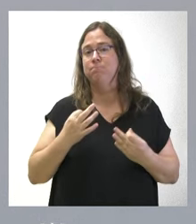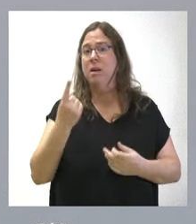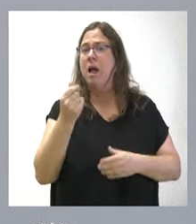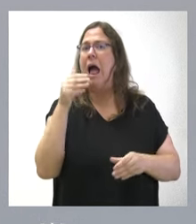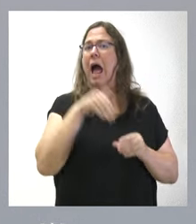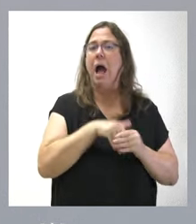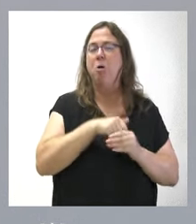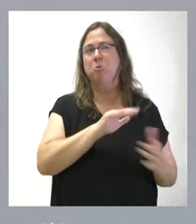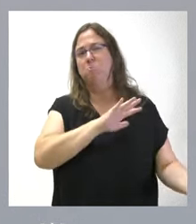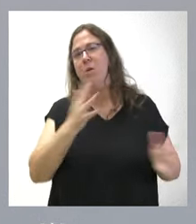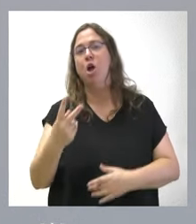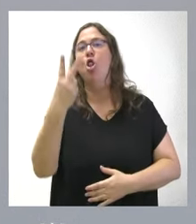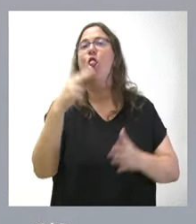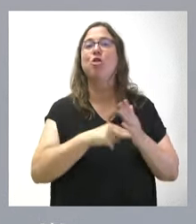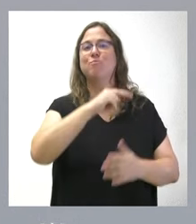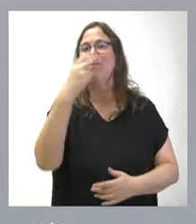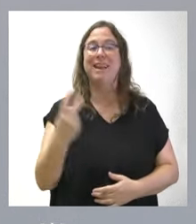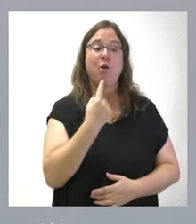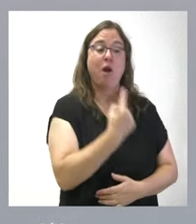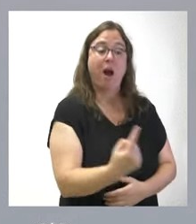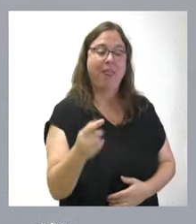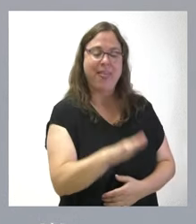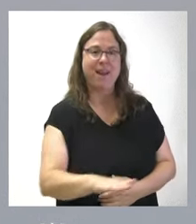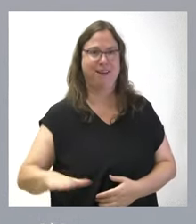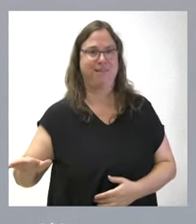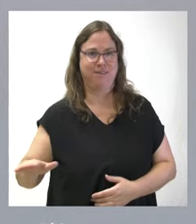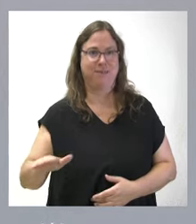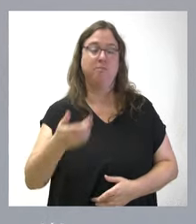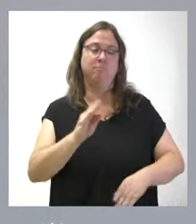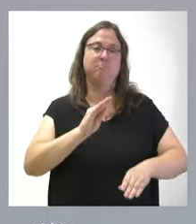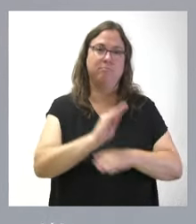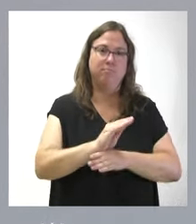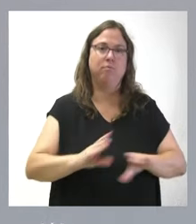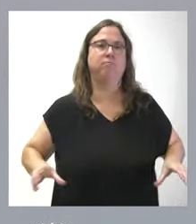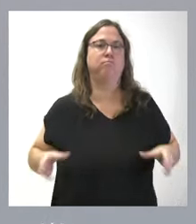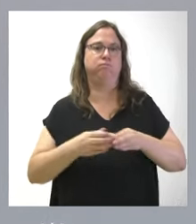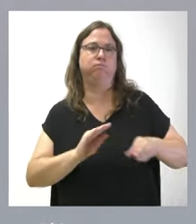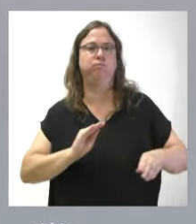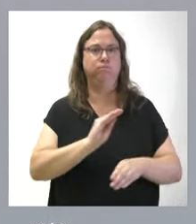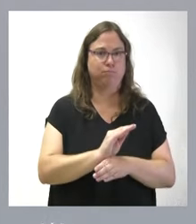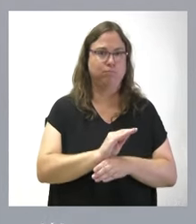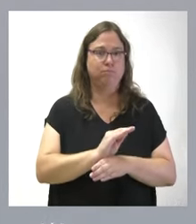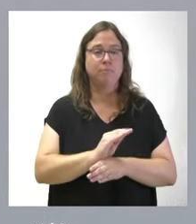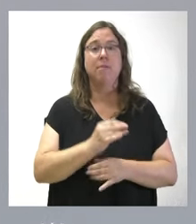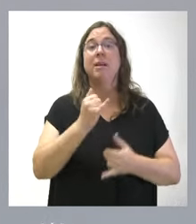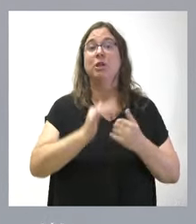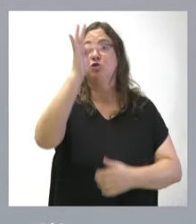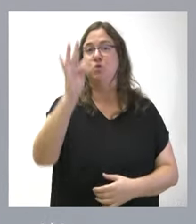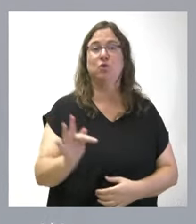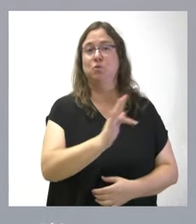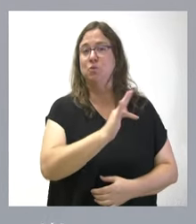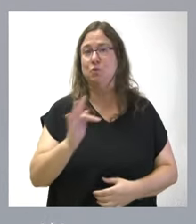calculado de 2.000 euros por escolar, con esta inversión que lleva a cabo la Junta de Castilla y León, que en conjunto